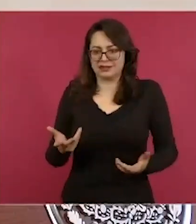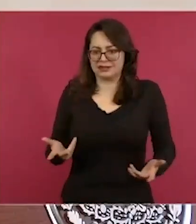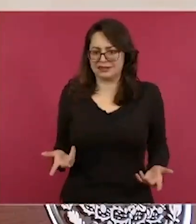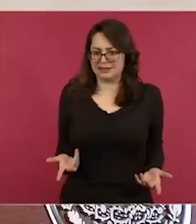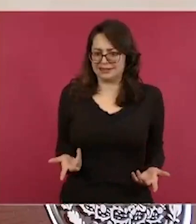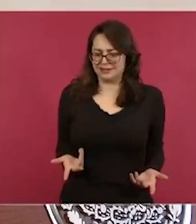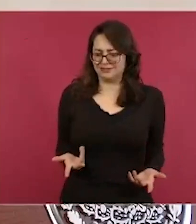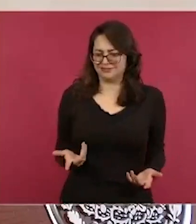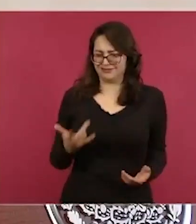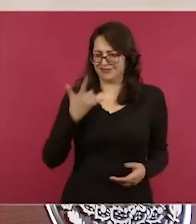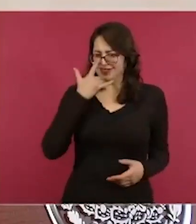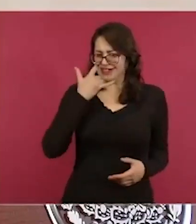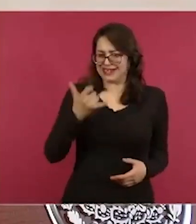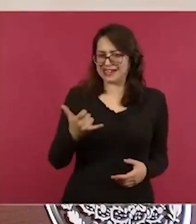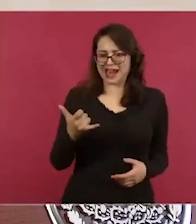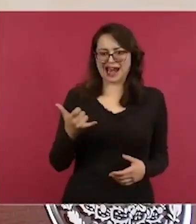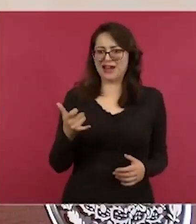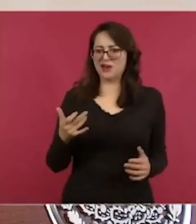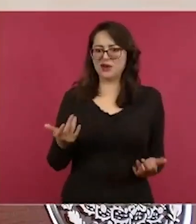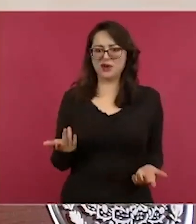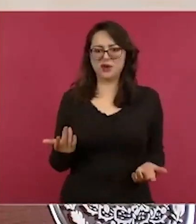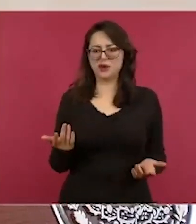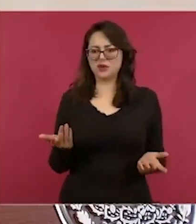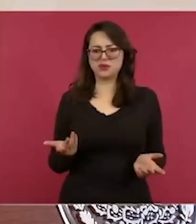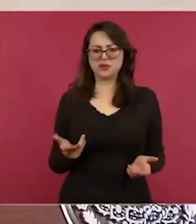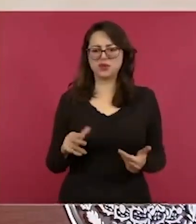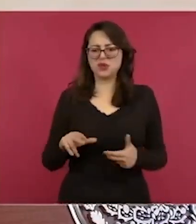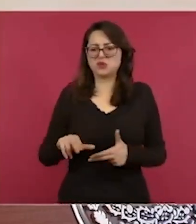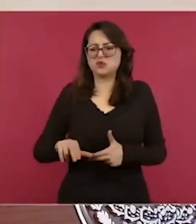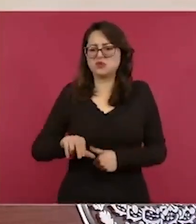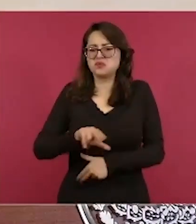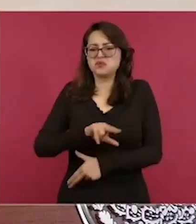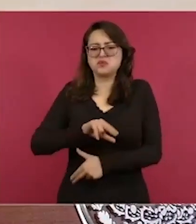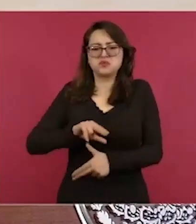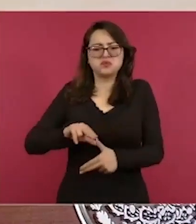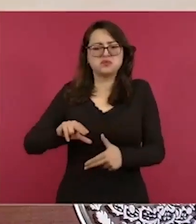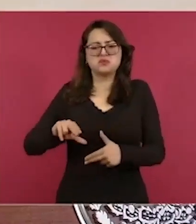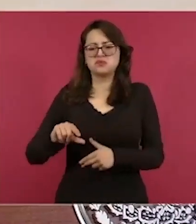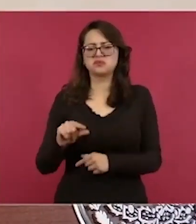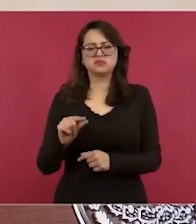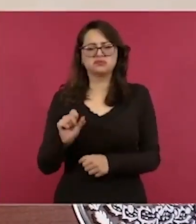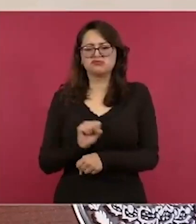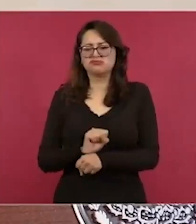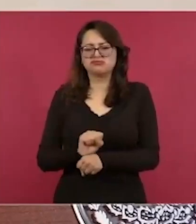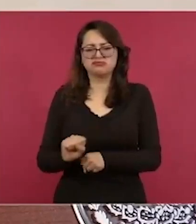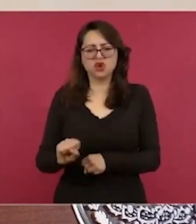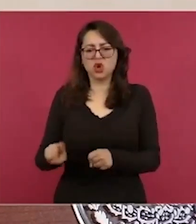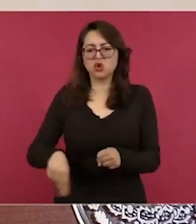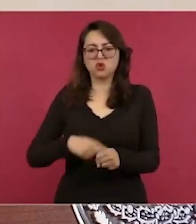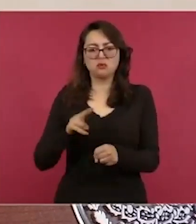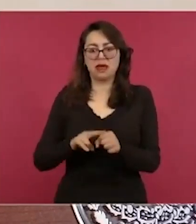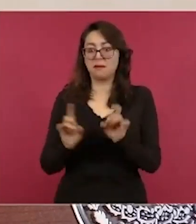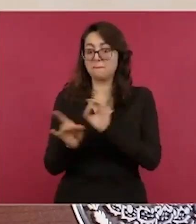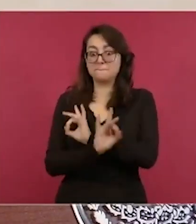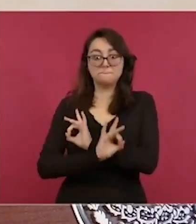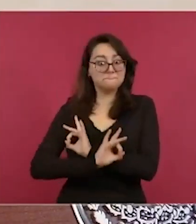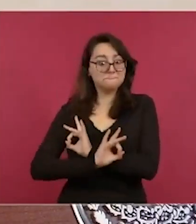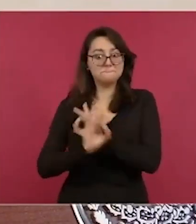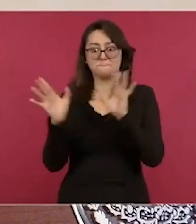atípico, esto nos lo reportaron como